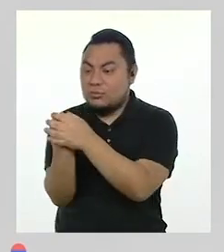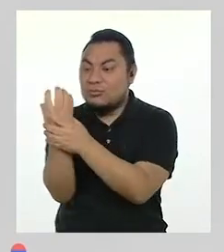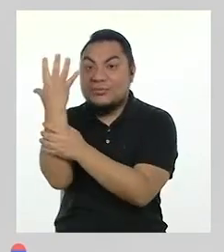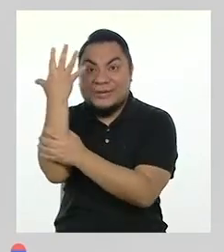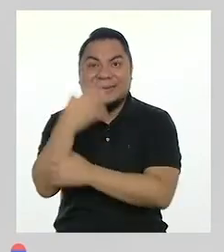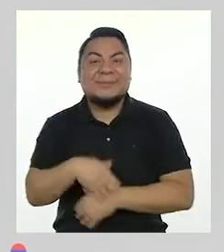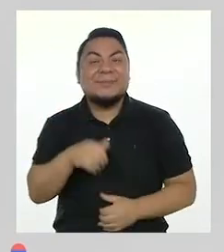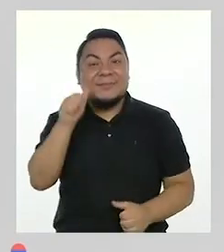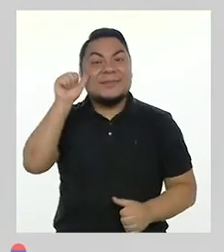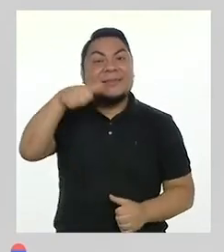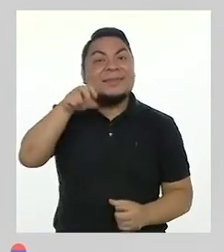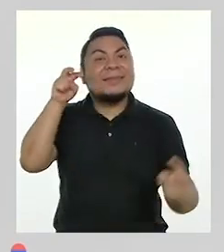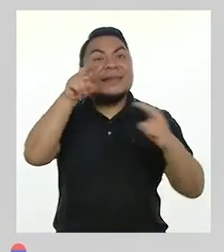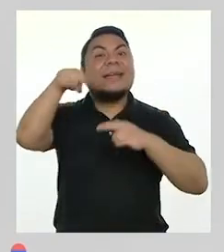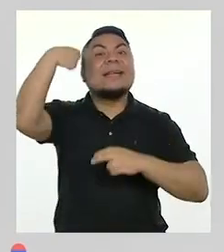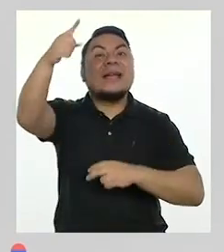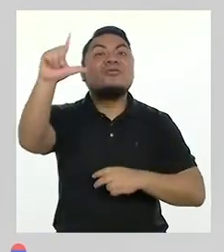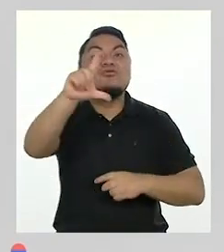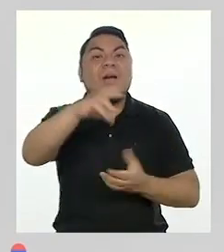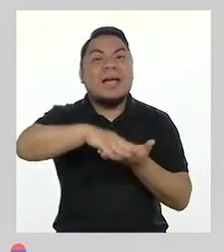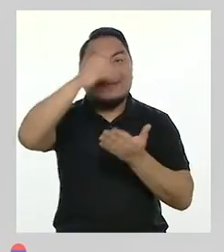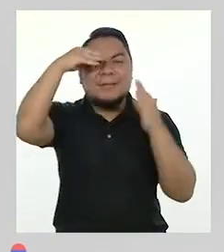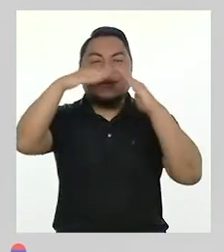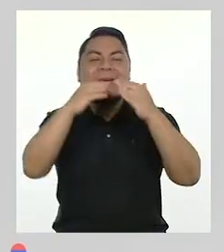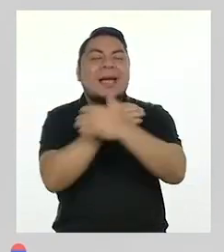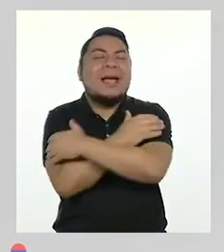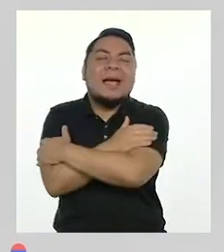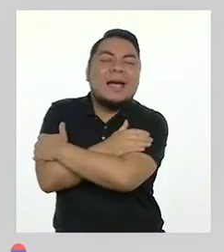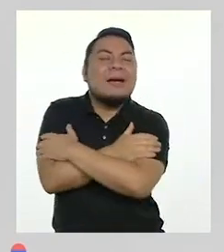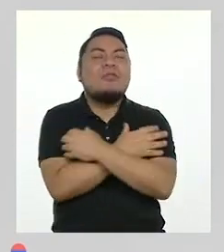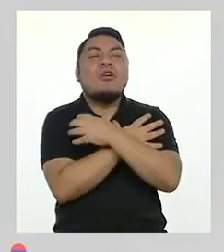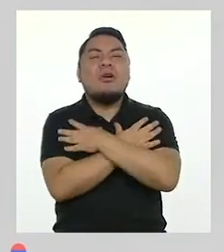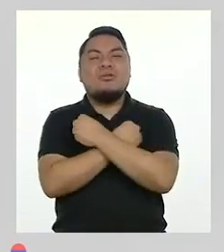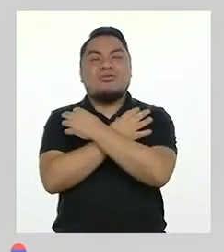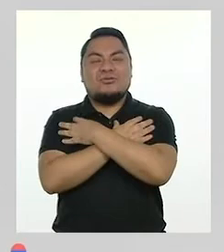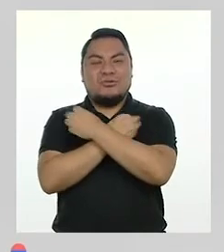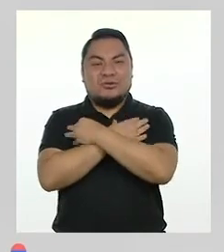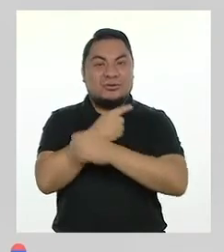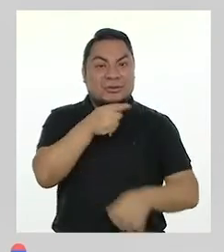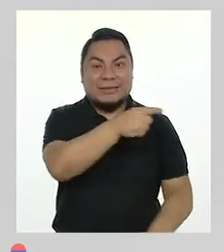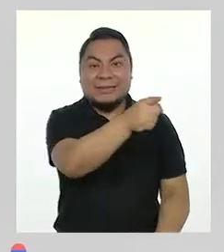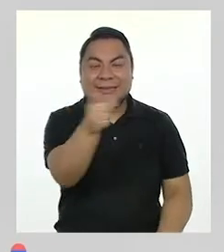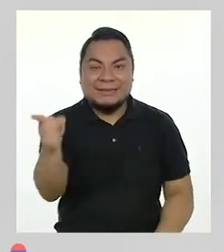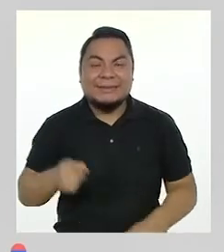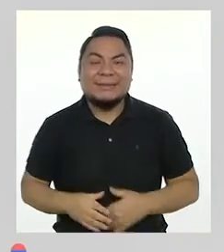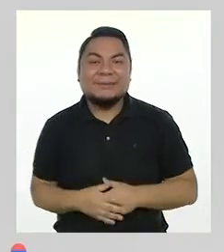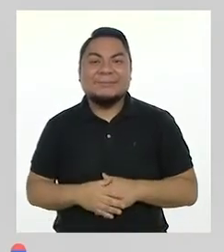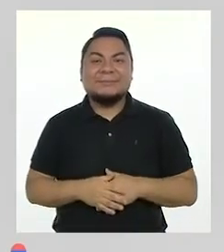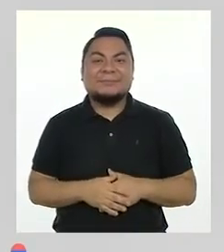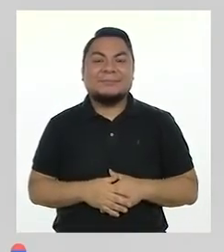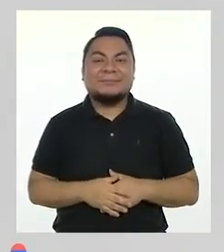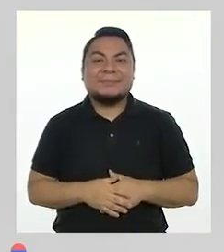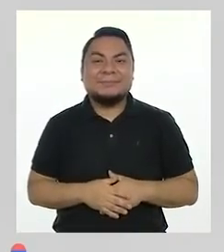Nos vemos el lunes en Aprendo en Casa. Abrazos de oso a la distancia para todos ustedes.